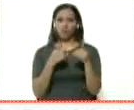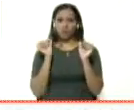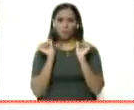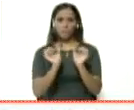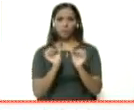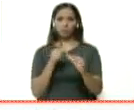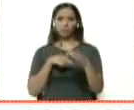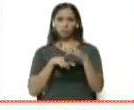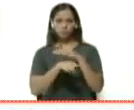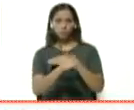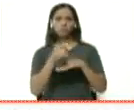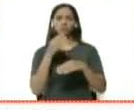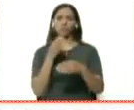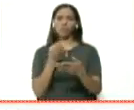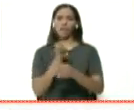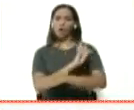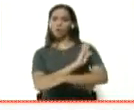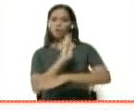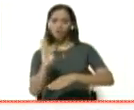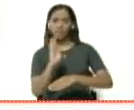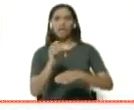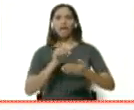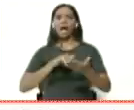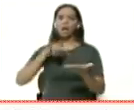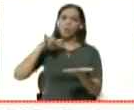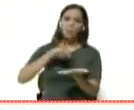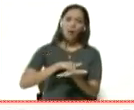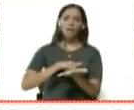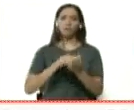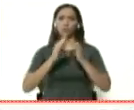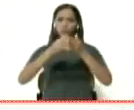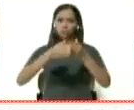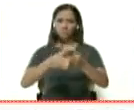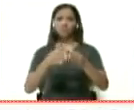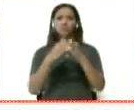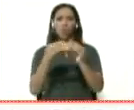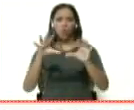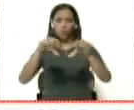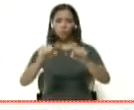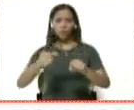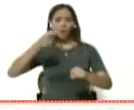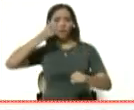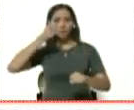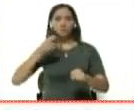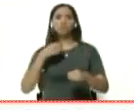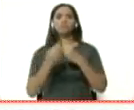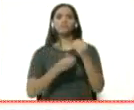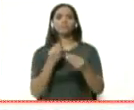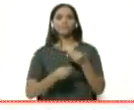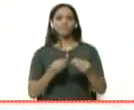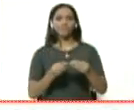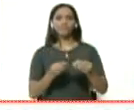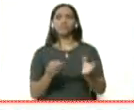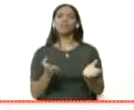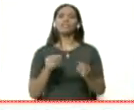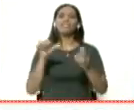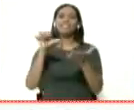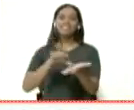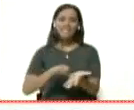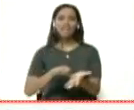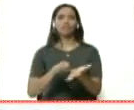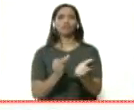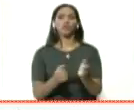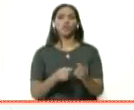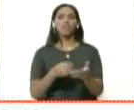de entrada, los pasos fronterizos, los aeropuertos, los puertos, sino de lo que acontece en los llamados centros centinela, los